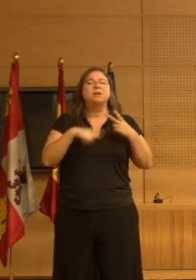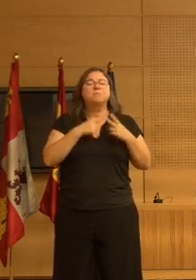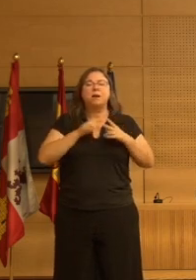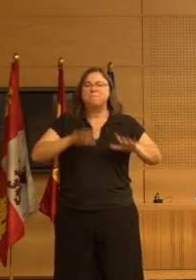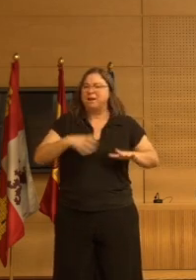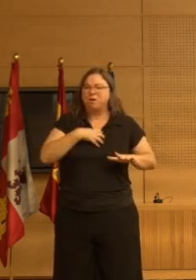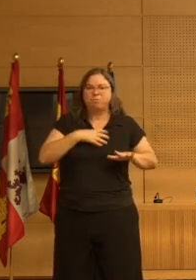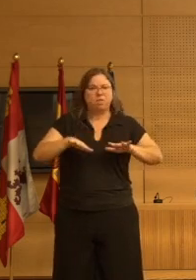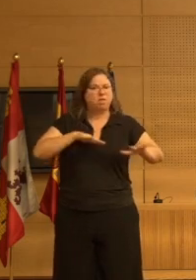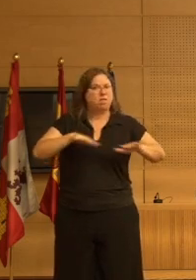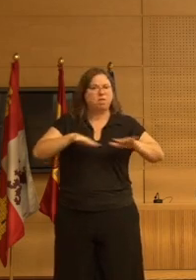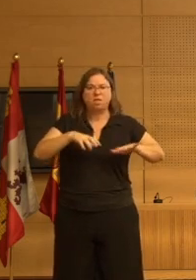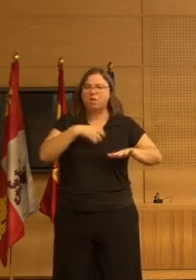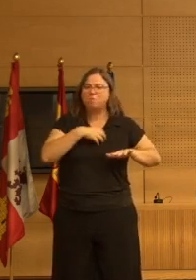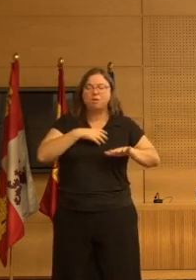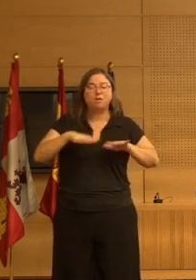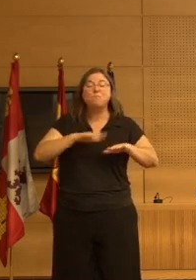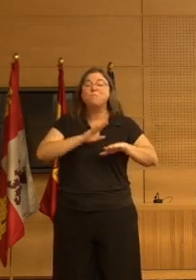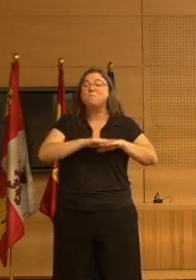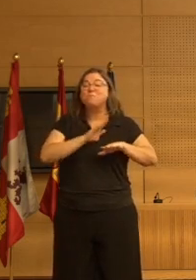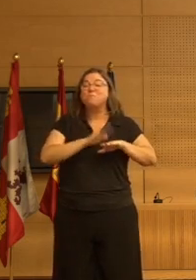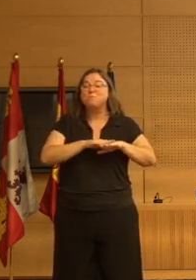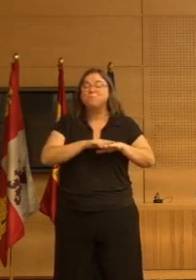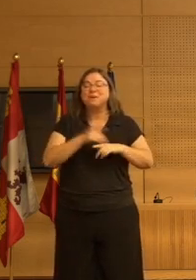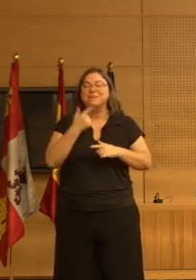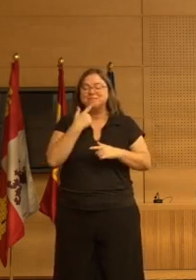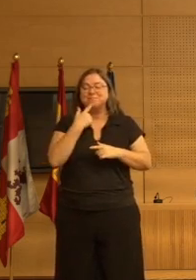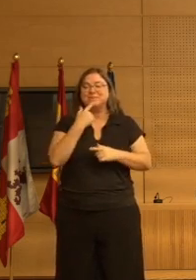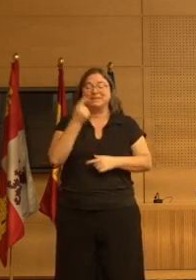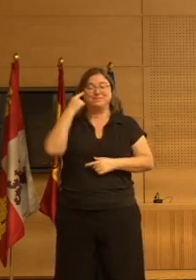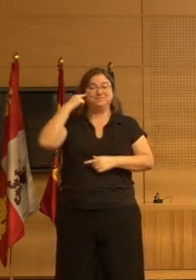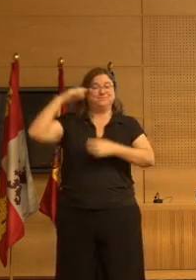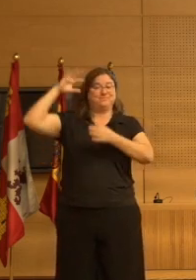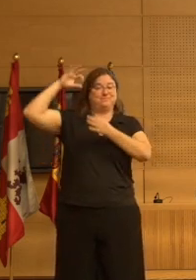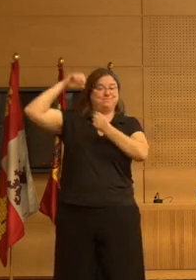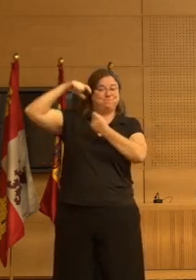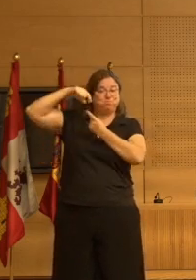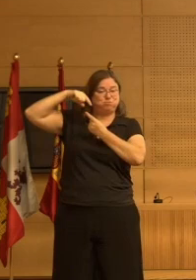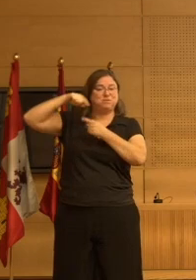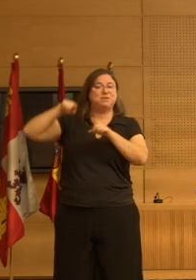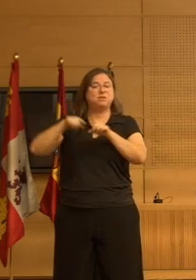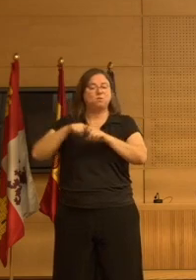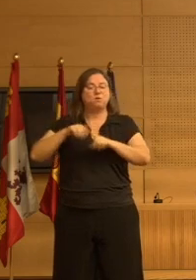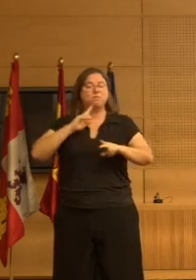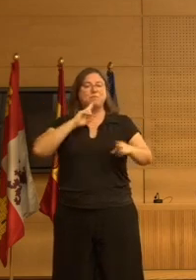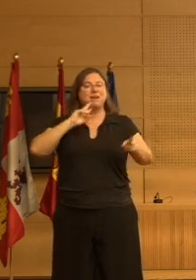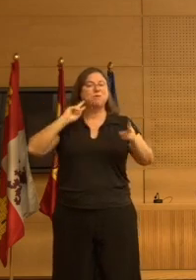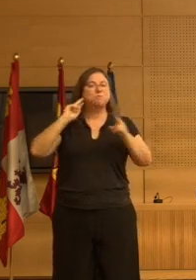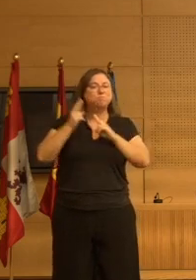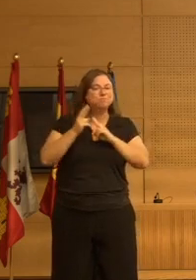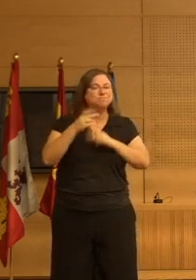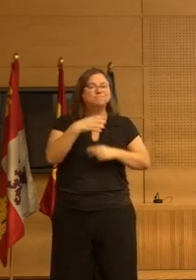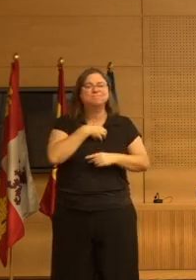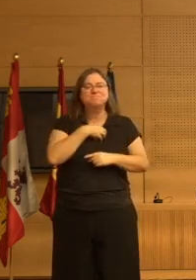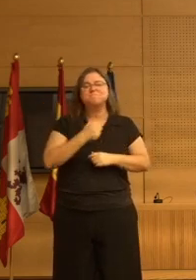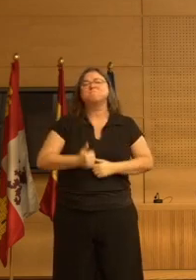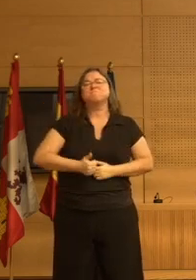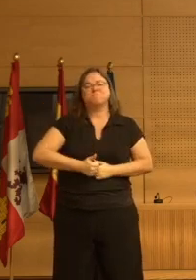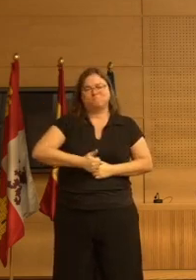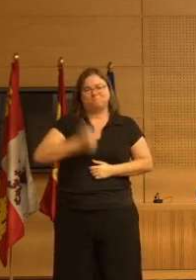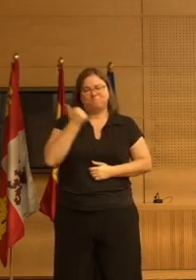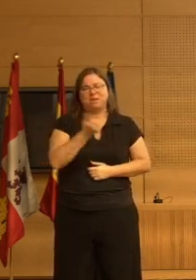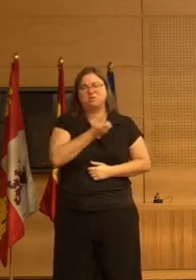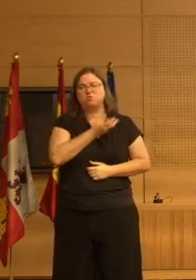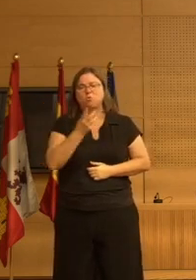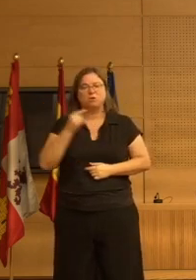poder parar quieto, porque posiblemente el terminal postsináptico como respuesta al bloqueo presináptico aumenta el